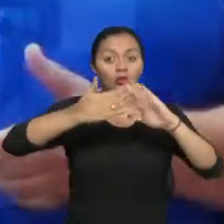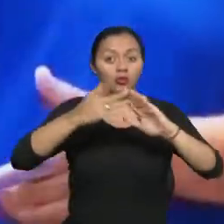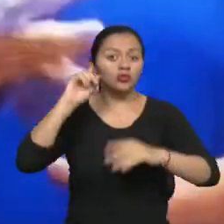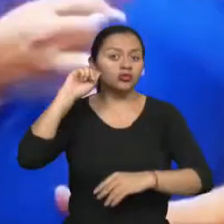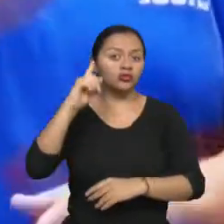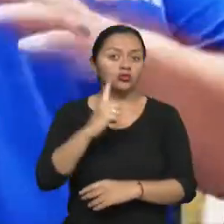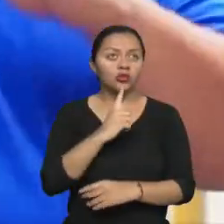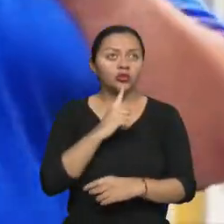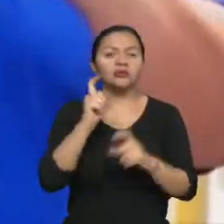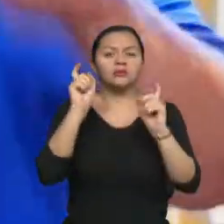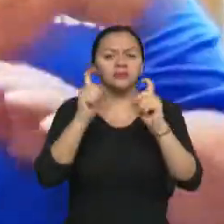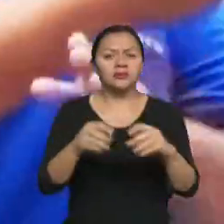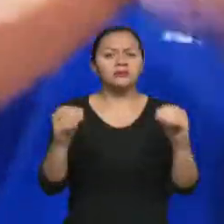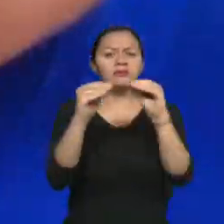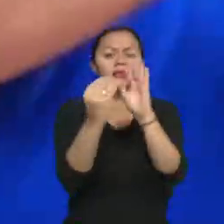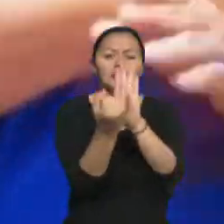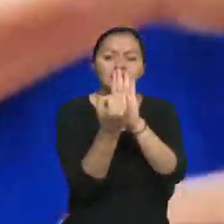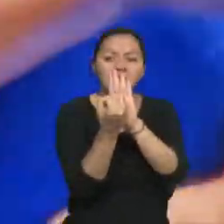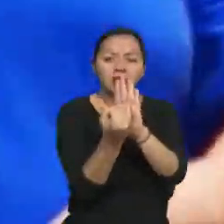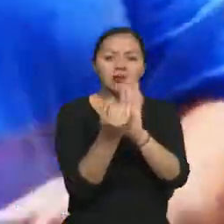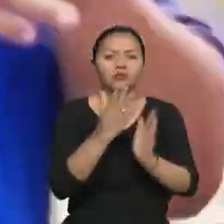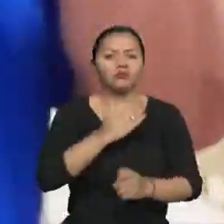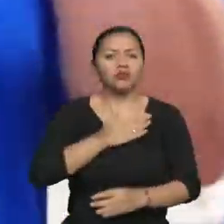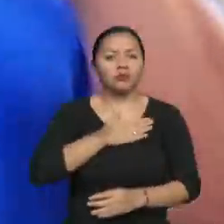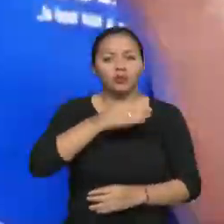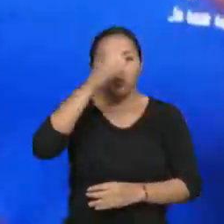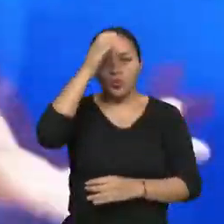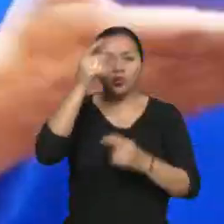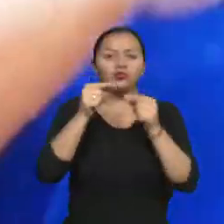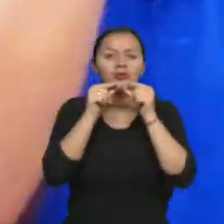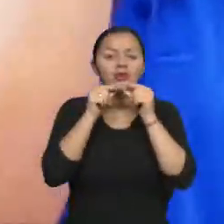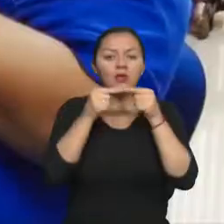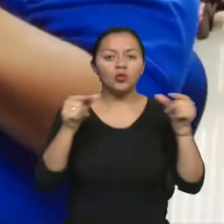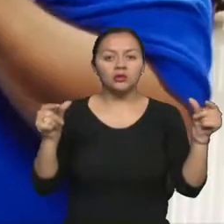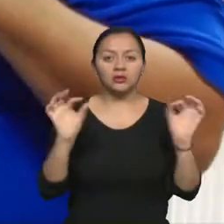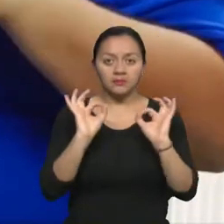fortalezca su identidad cultural y lingüística.